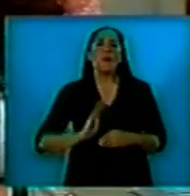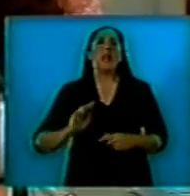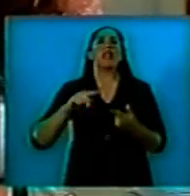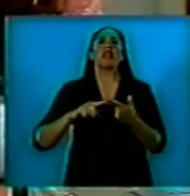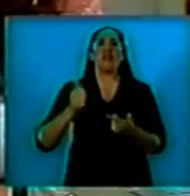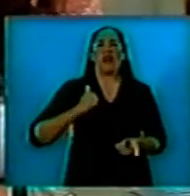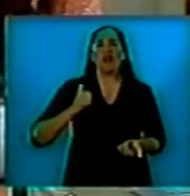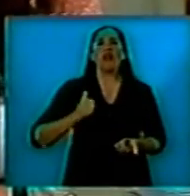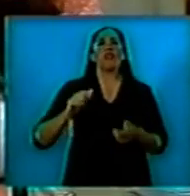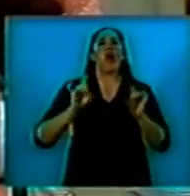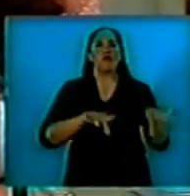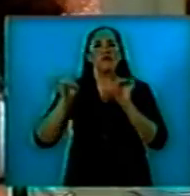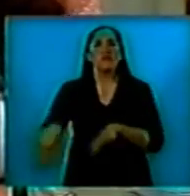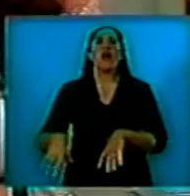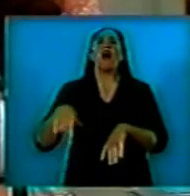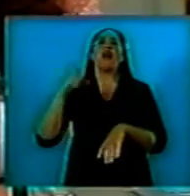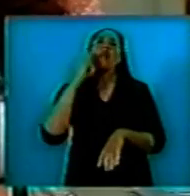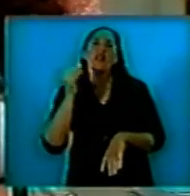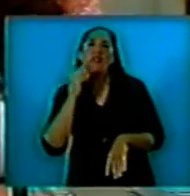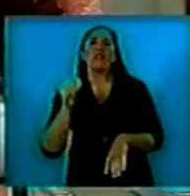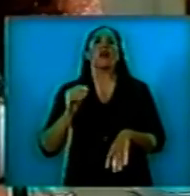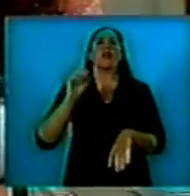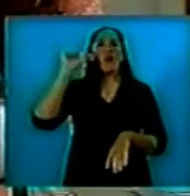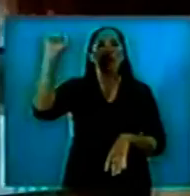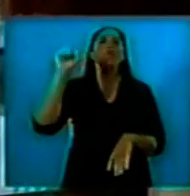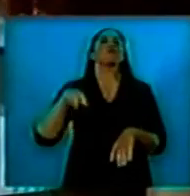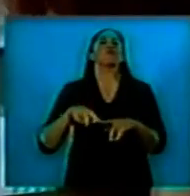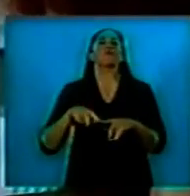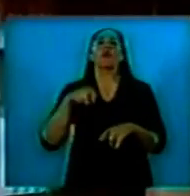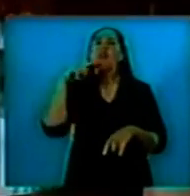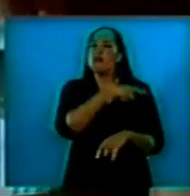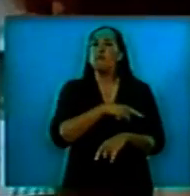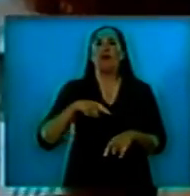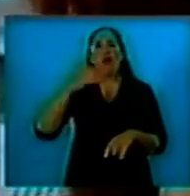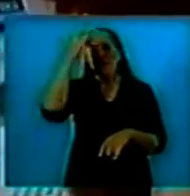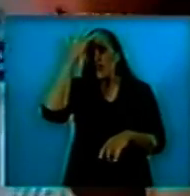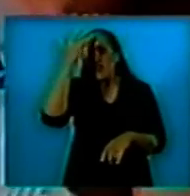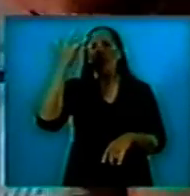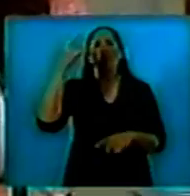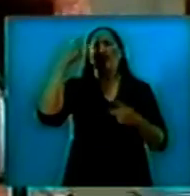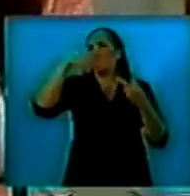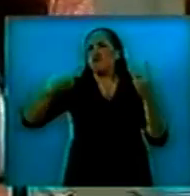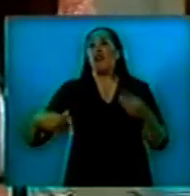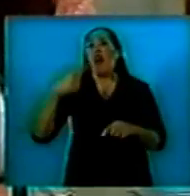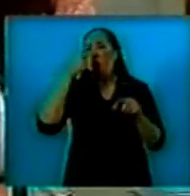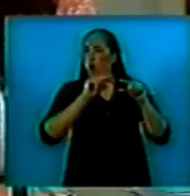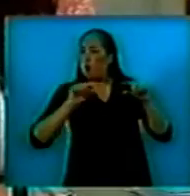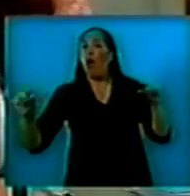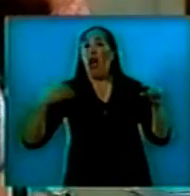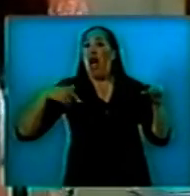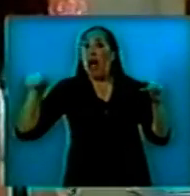Canadá, Australia, Reino Unido, Brasil, Rusia, Estados Unidos, Alemania, India y finalmente Argentina.